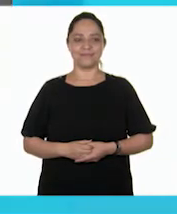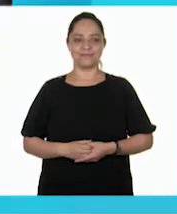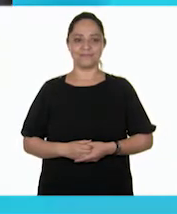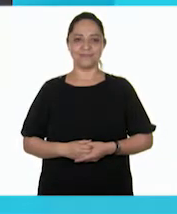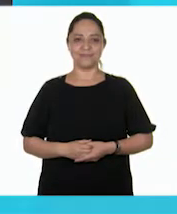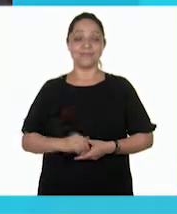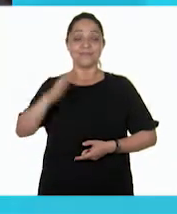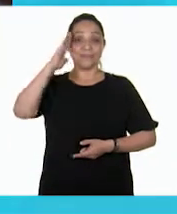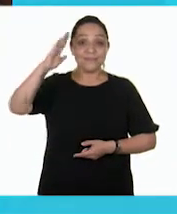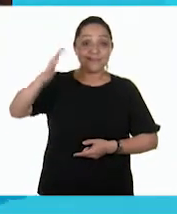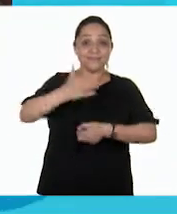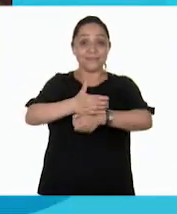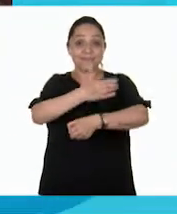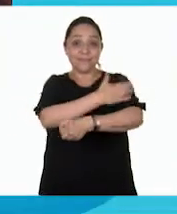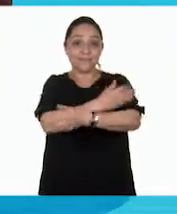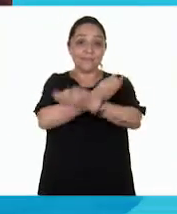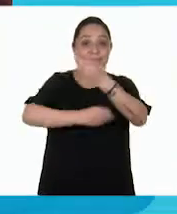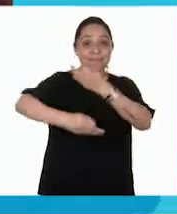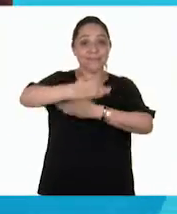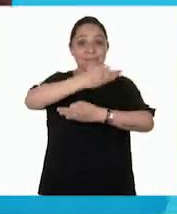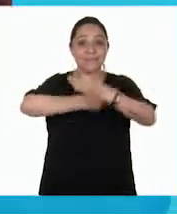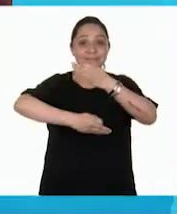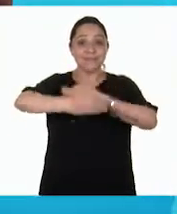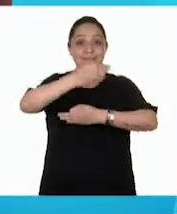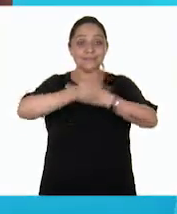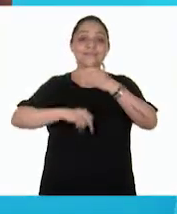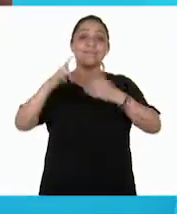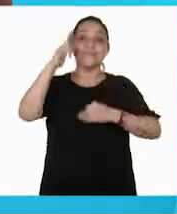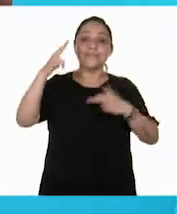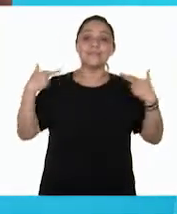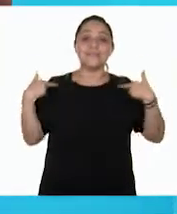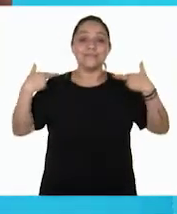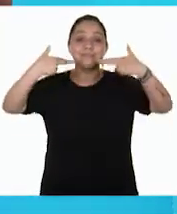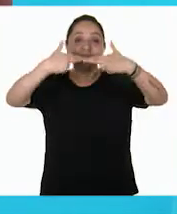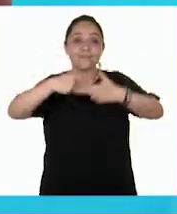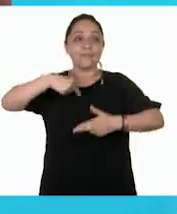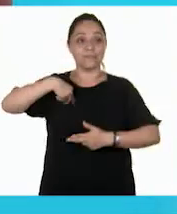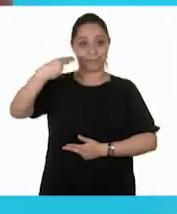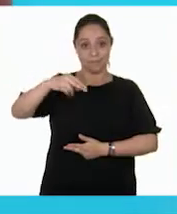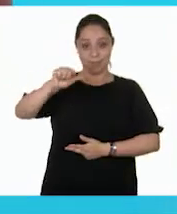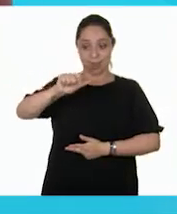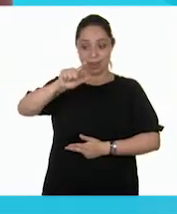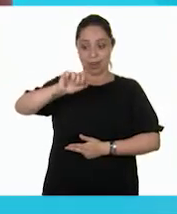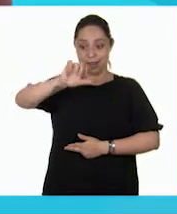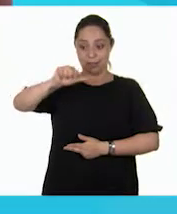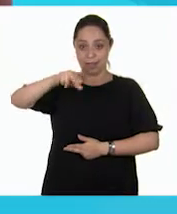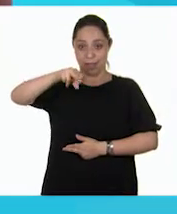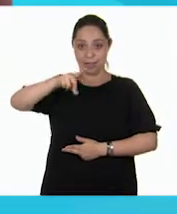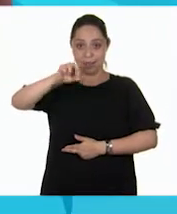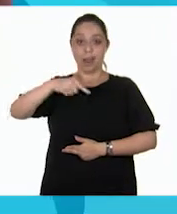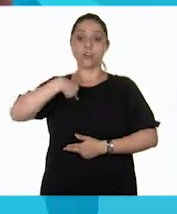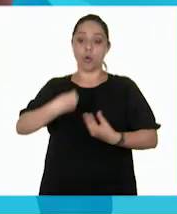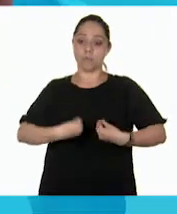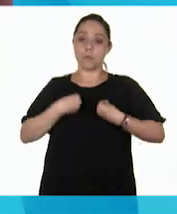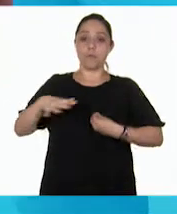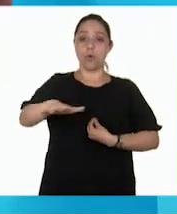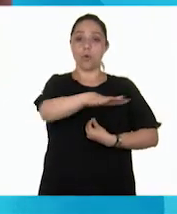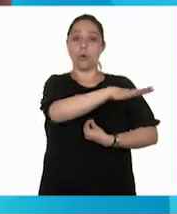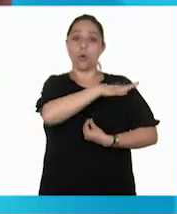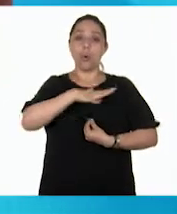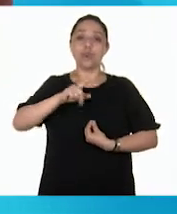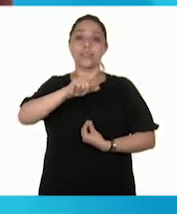Hola, compañeros de segundo grado. Hola, maestra Abril. Me llamo Alexandra y vivo en la comunidad de Higuera de